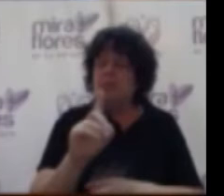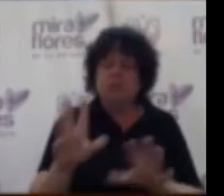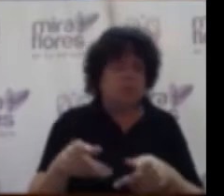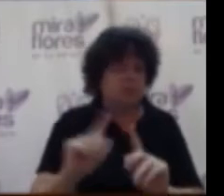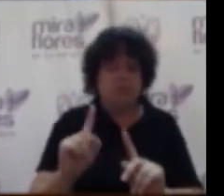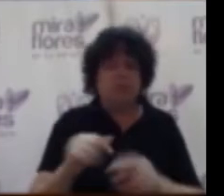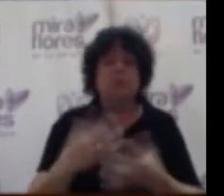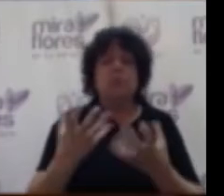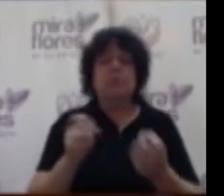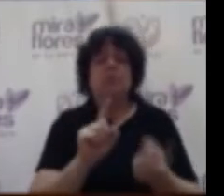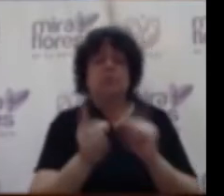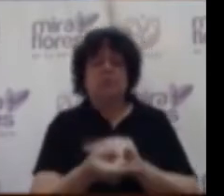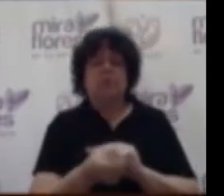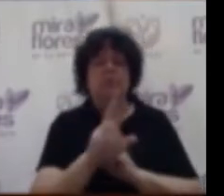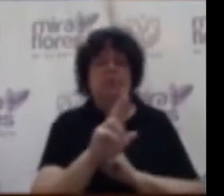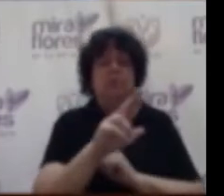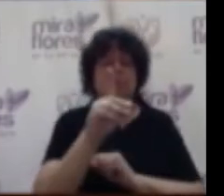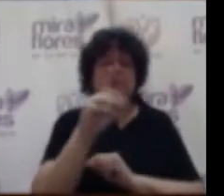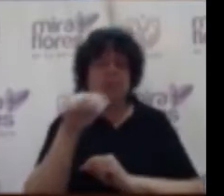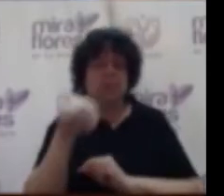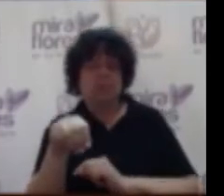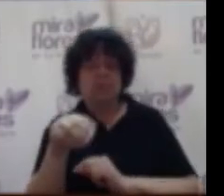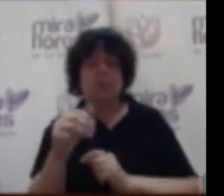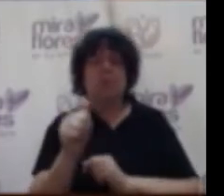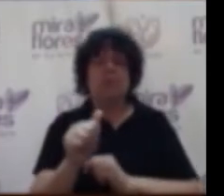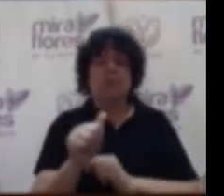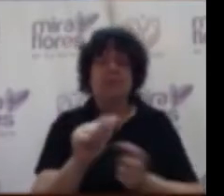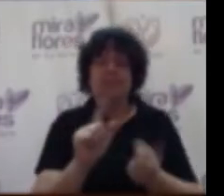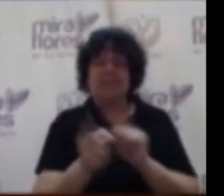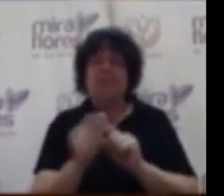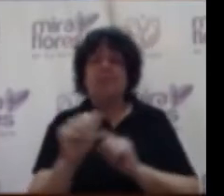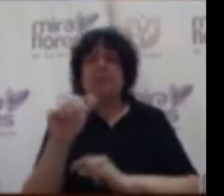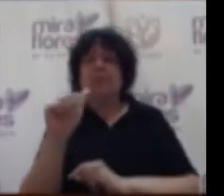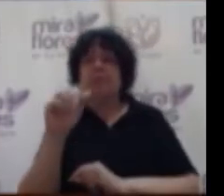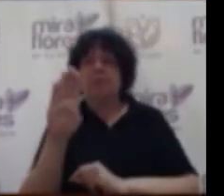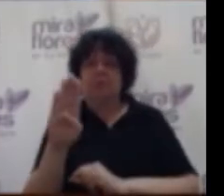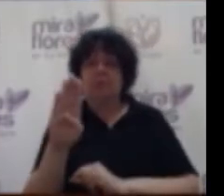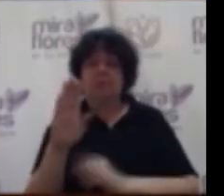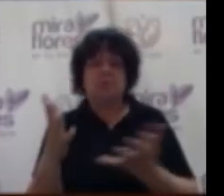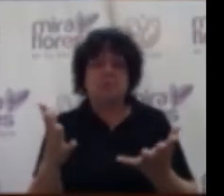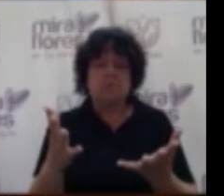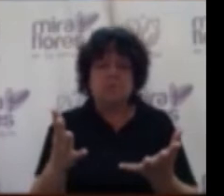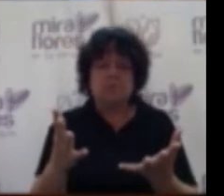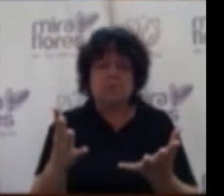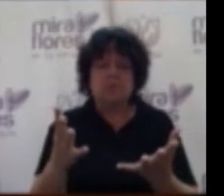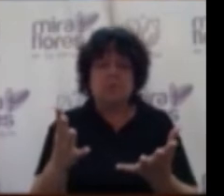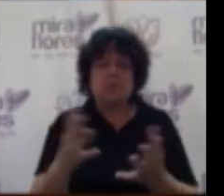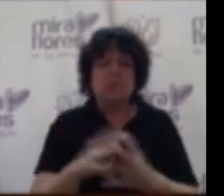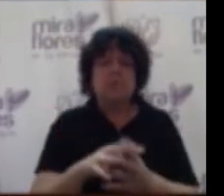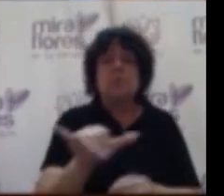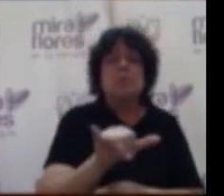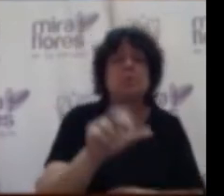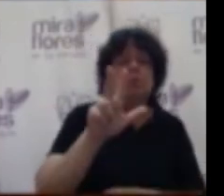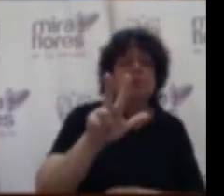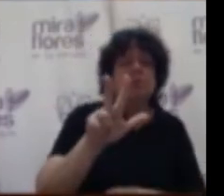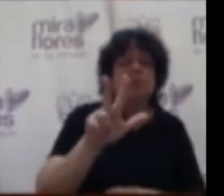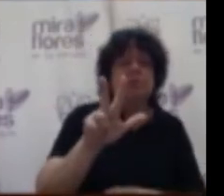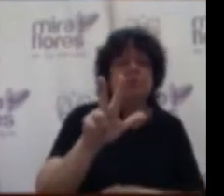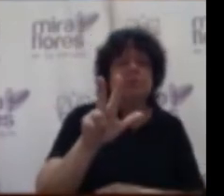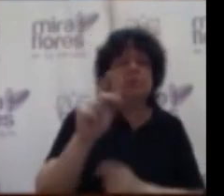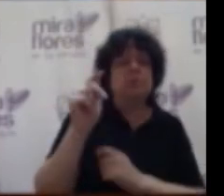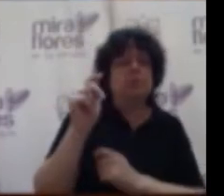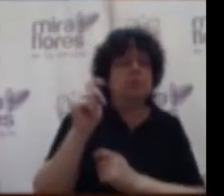ellos pedían un cambio de rdm a e4 igualmente el veintitrés de agosto